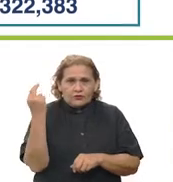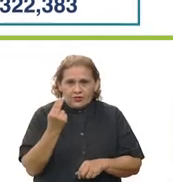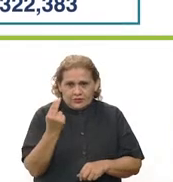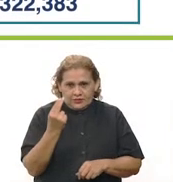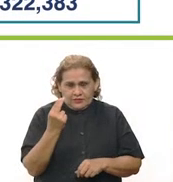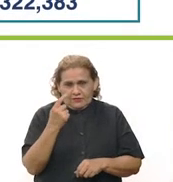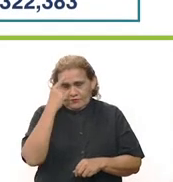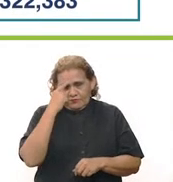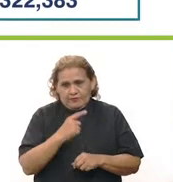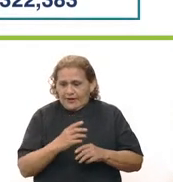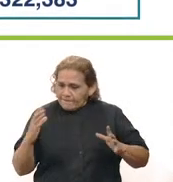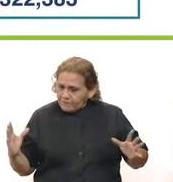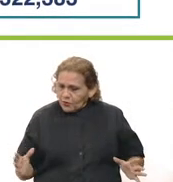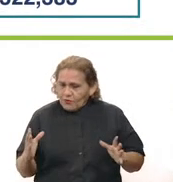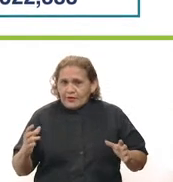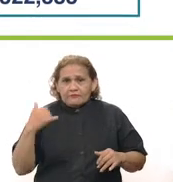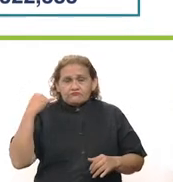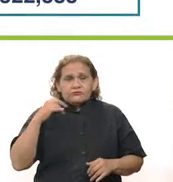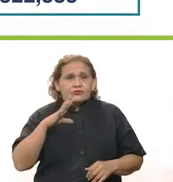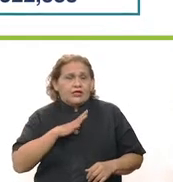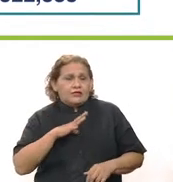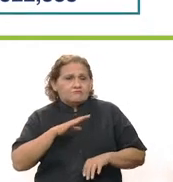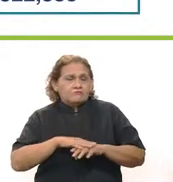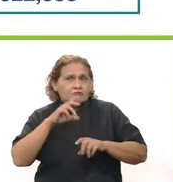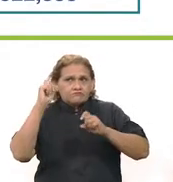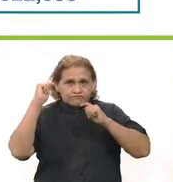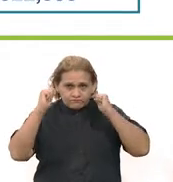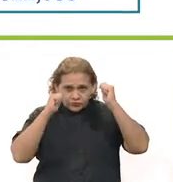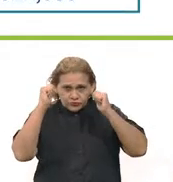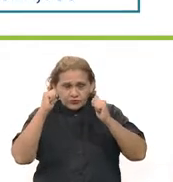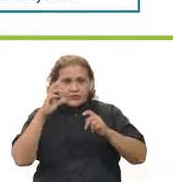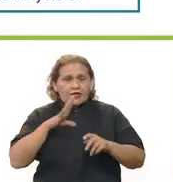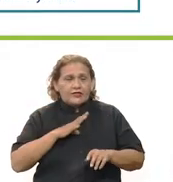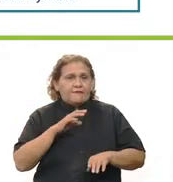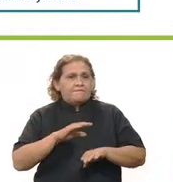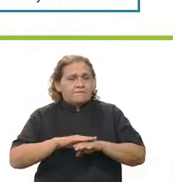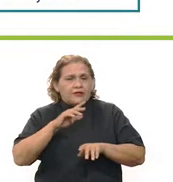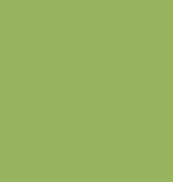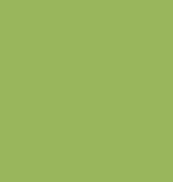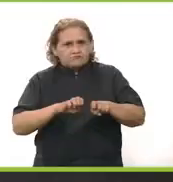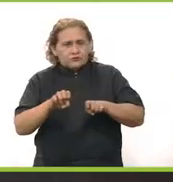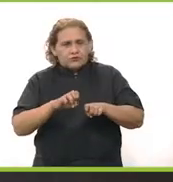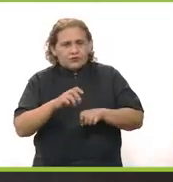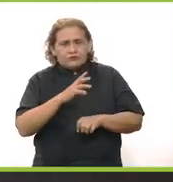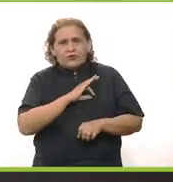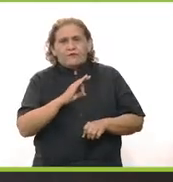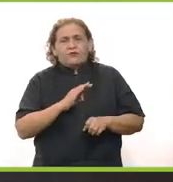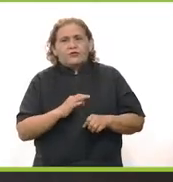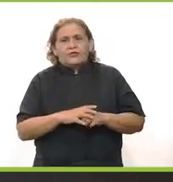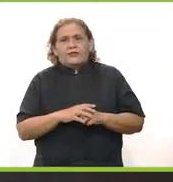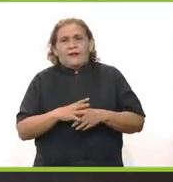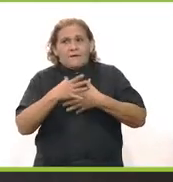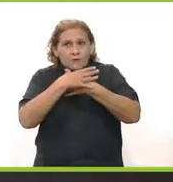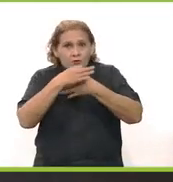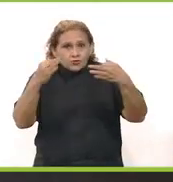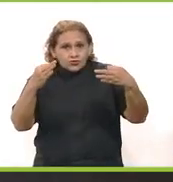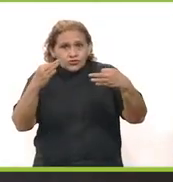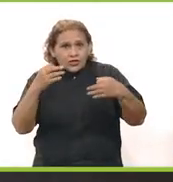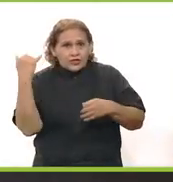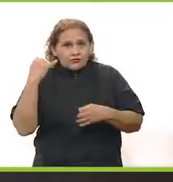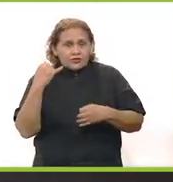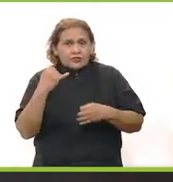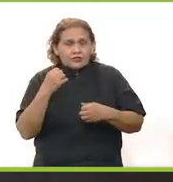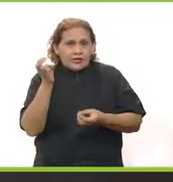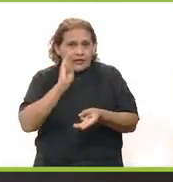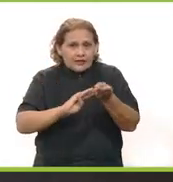yucatecos que más lo necesitan, que utilizamos para promover a Yucatán y que haya más turismo y se generen más empleos. Es el dinero que utilizamos para poder promocionar a